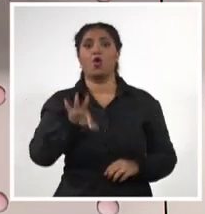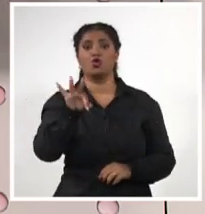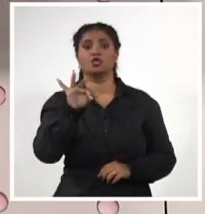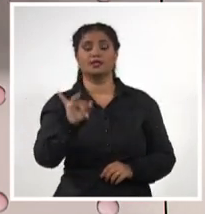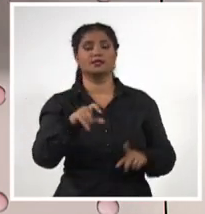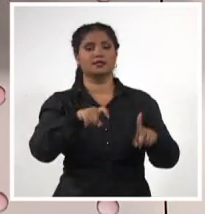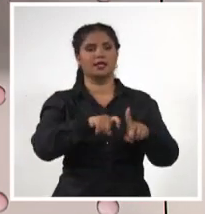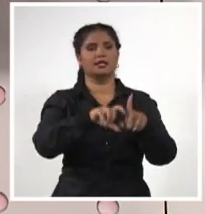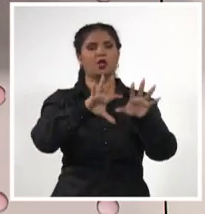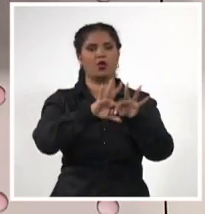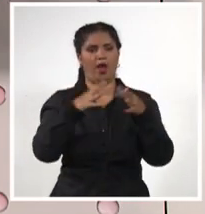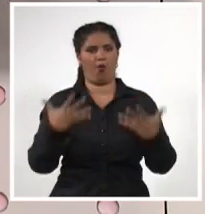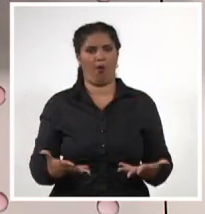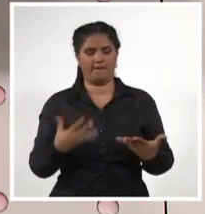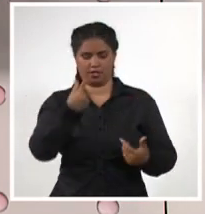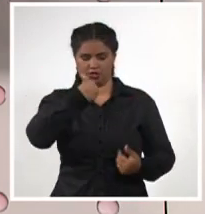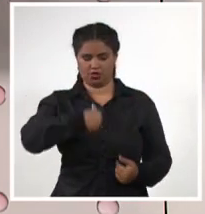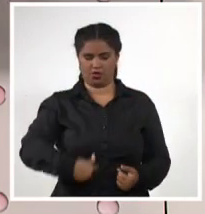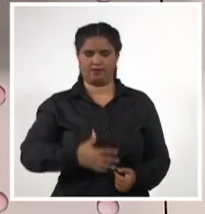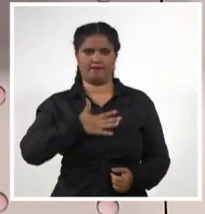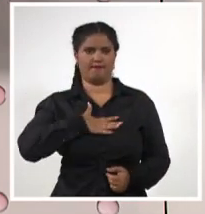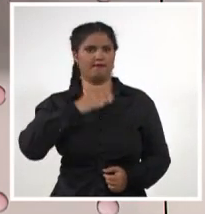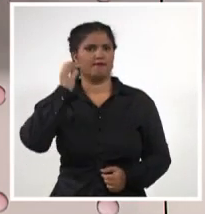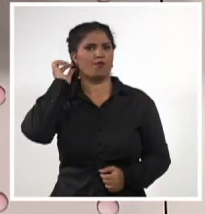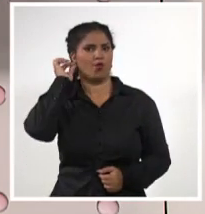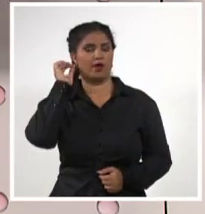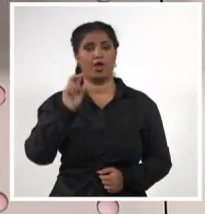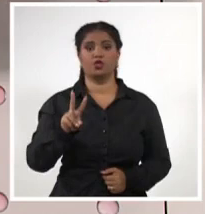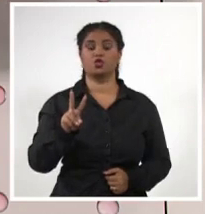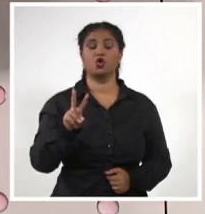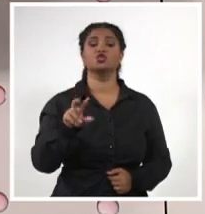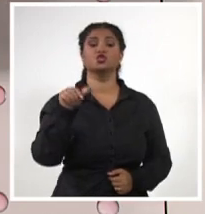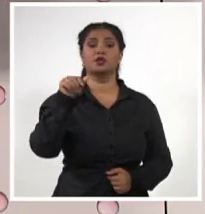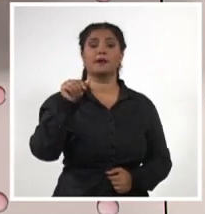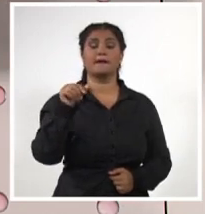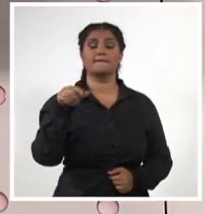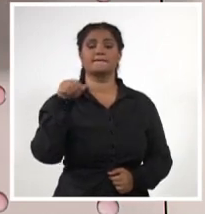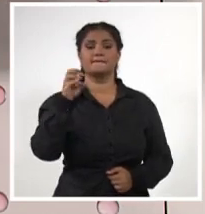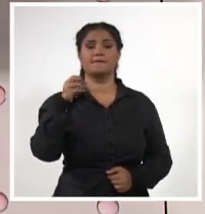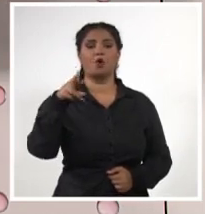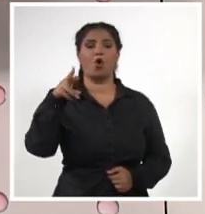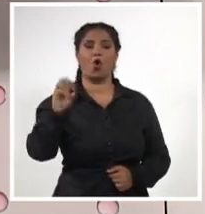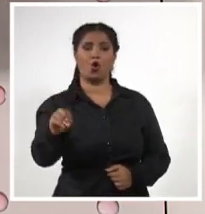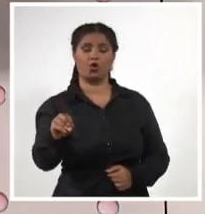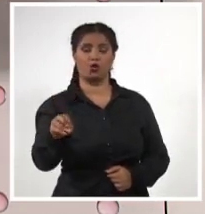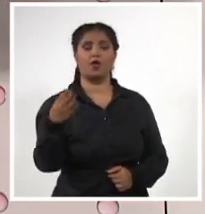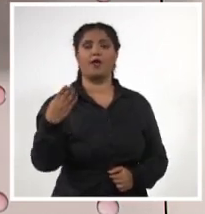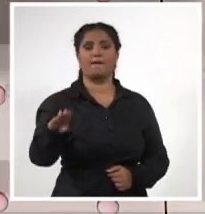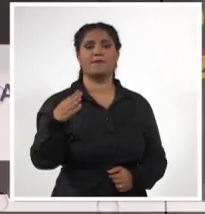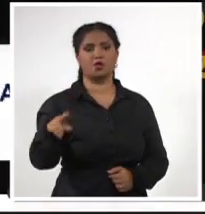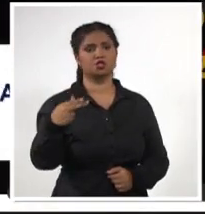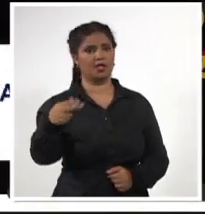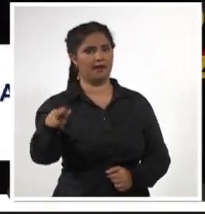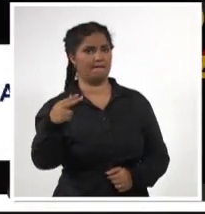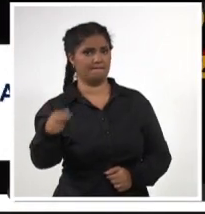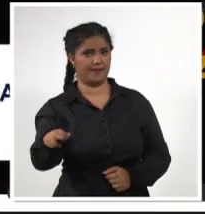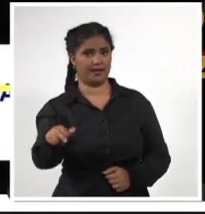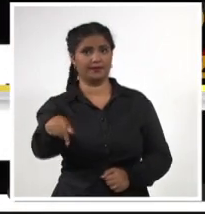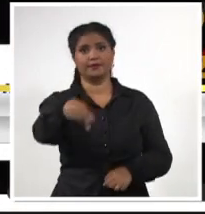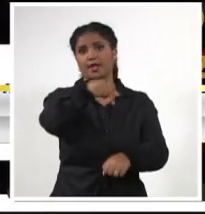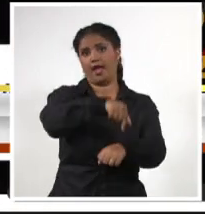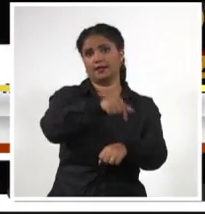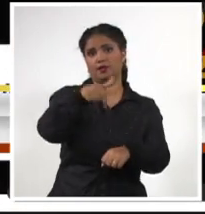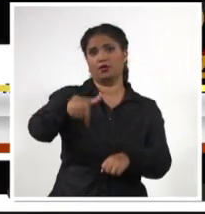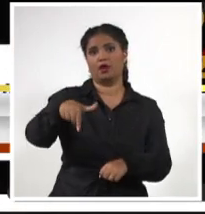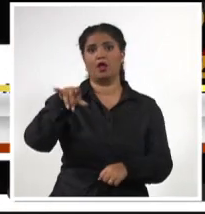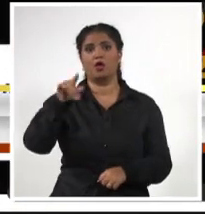envión y viatlón. La antigana sumó así otras dos medallas de plata y bronce para nuestra delegación. A esta hora compite Juan Colombier en los